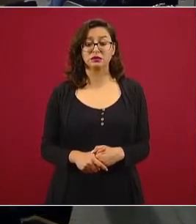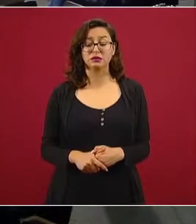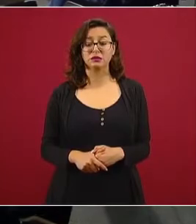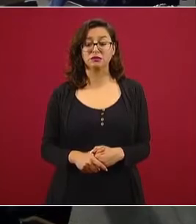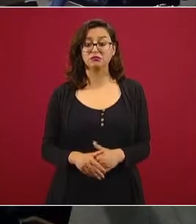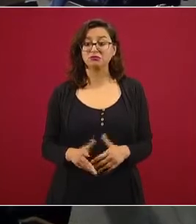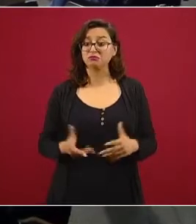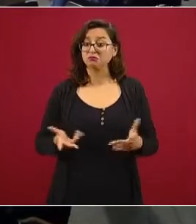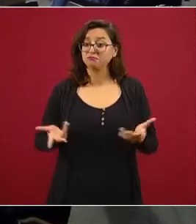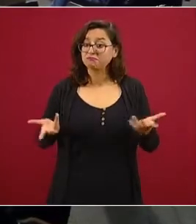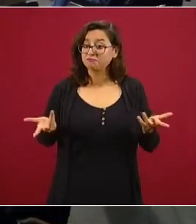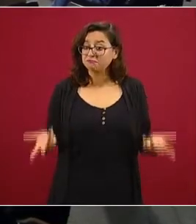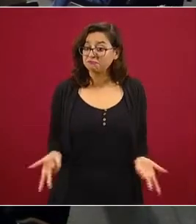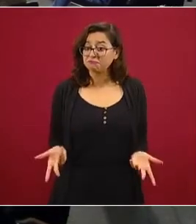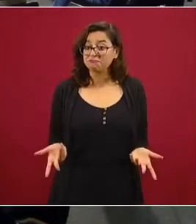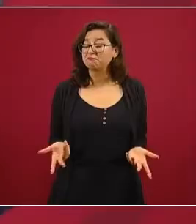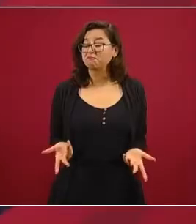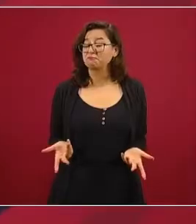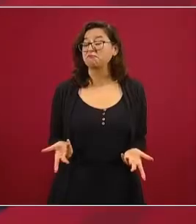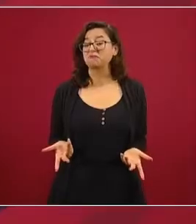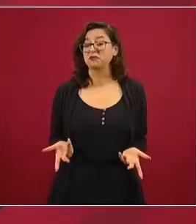o es lo más cercano